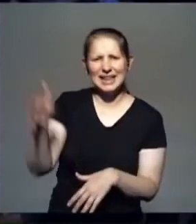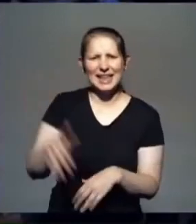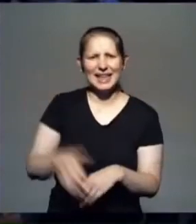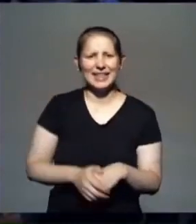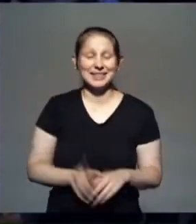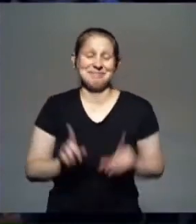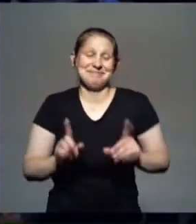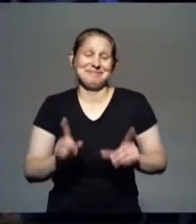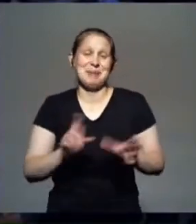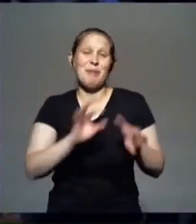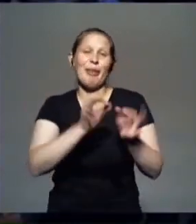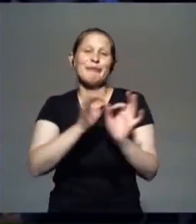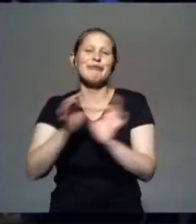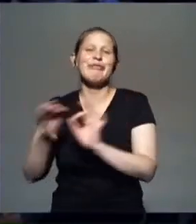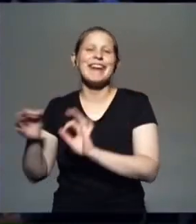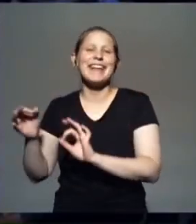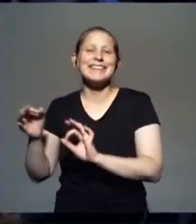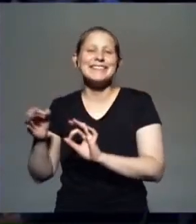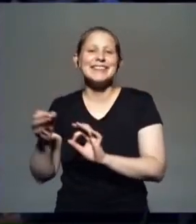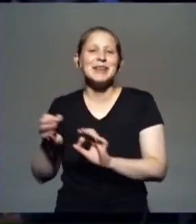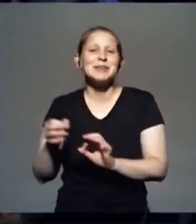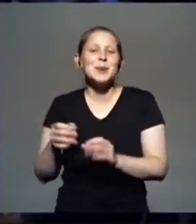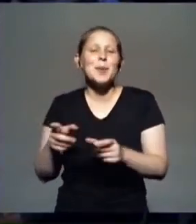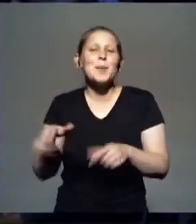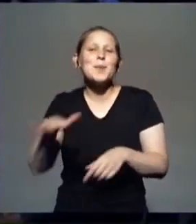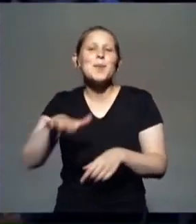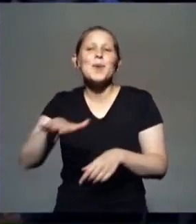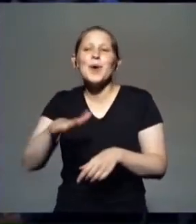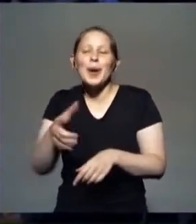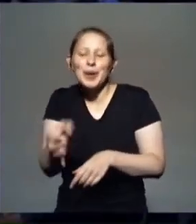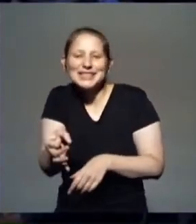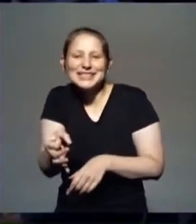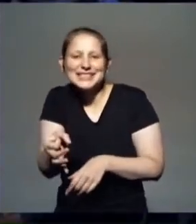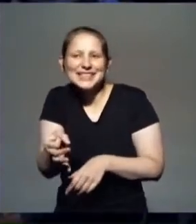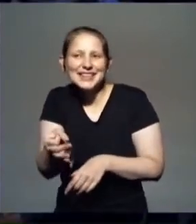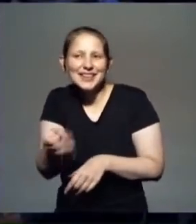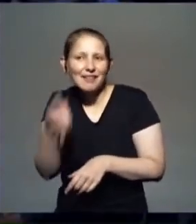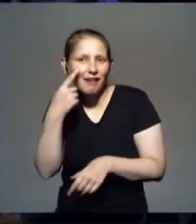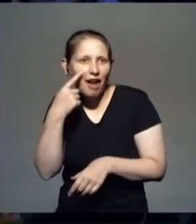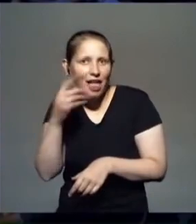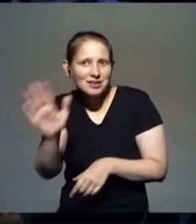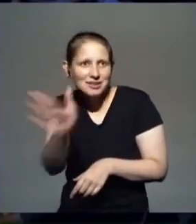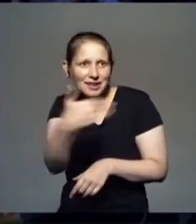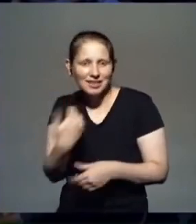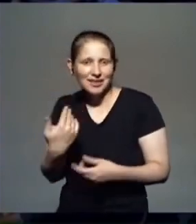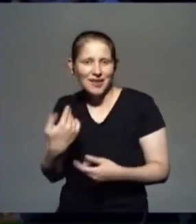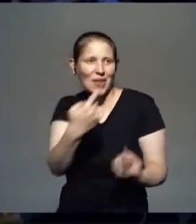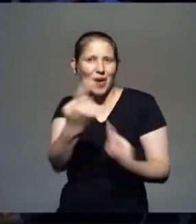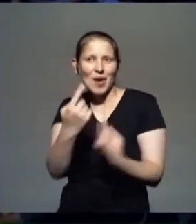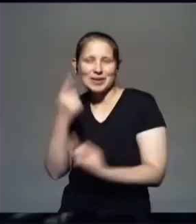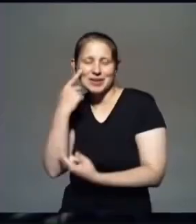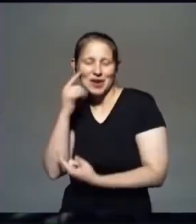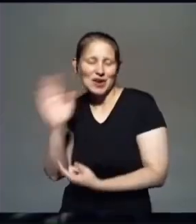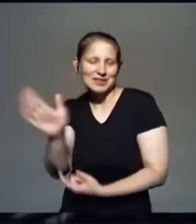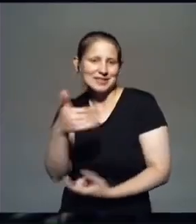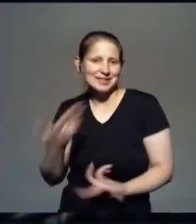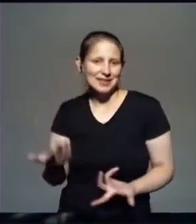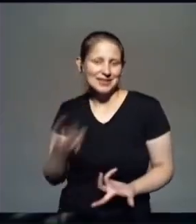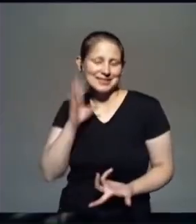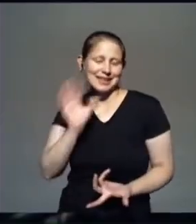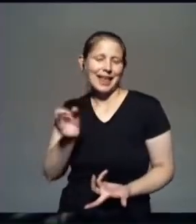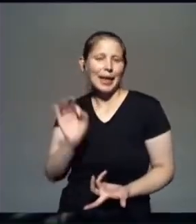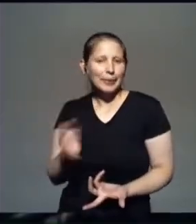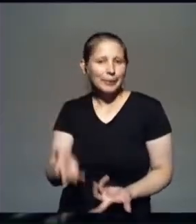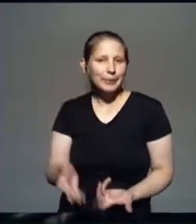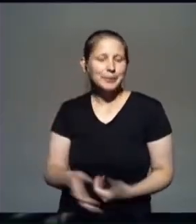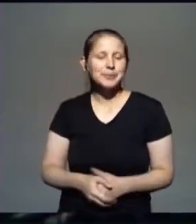Y ahí todo se habla. Sicar era un pueblo chico. Y lo primero que Jesús va a hacer,